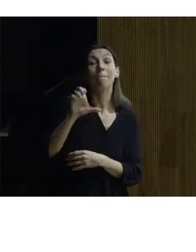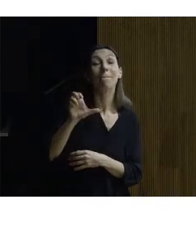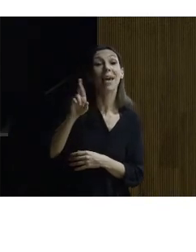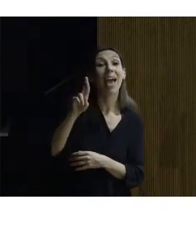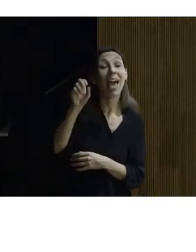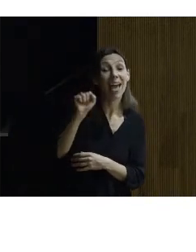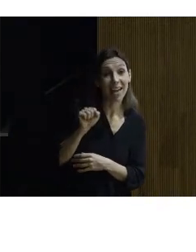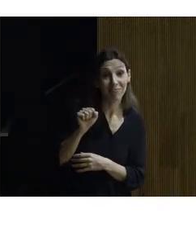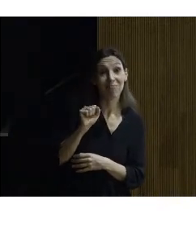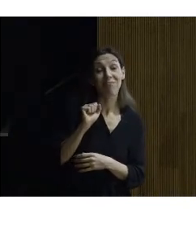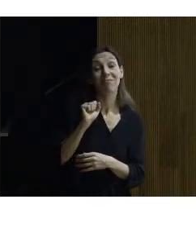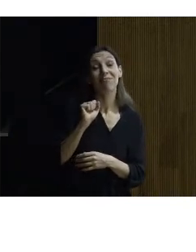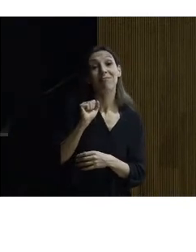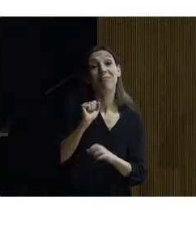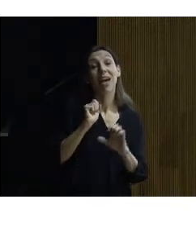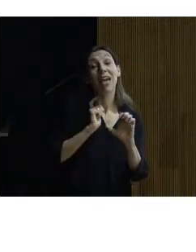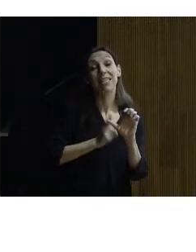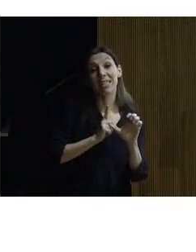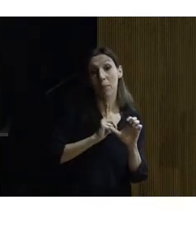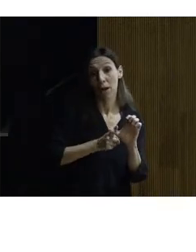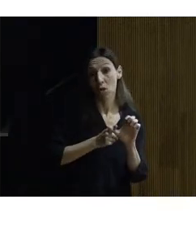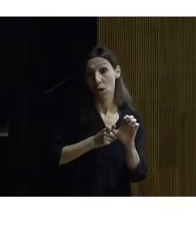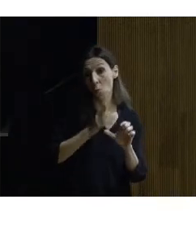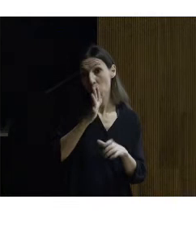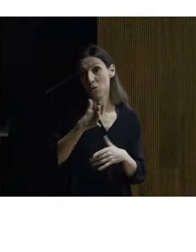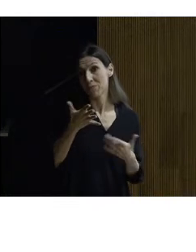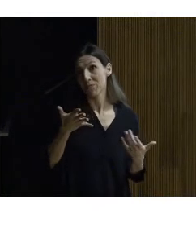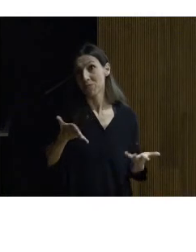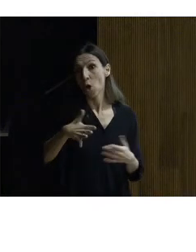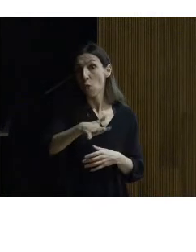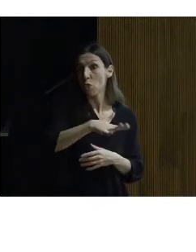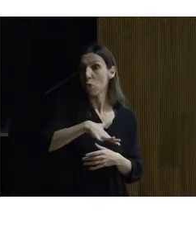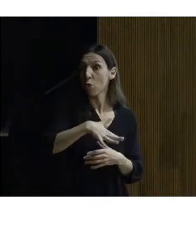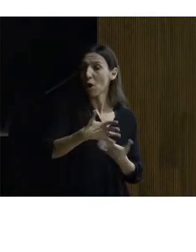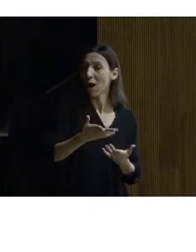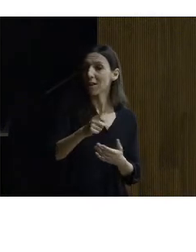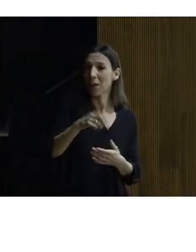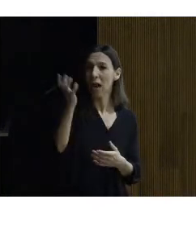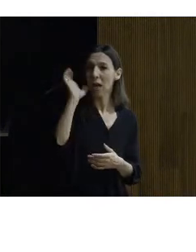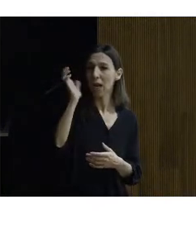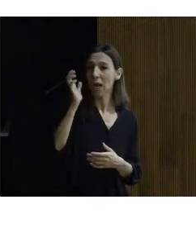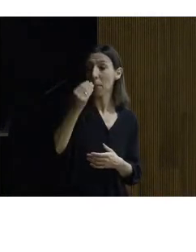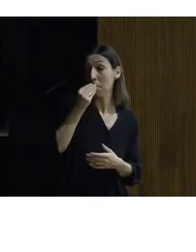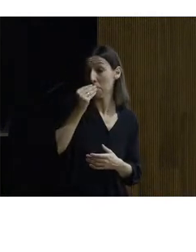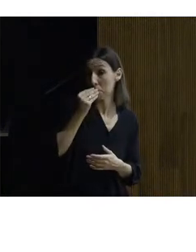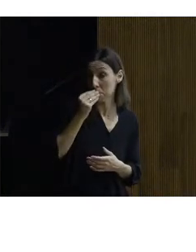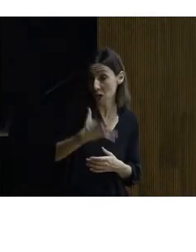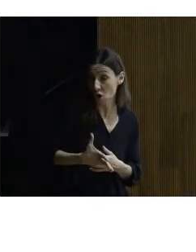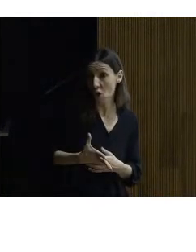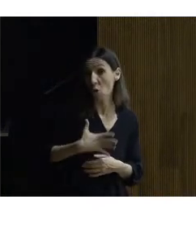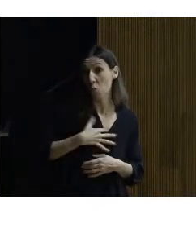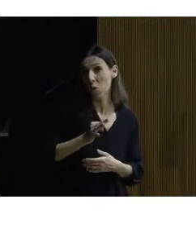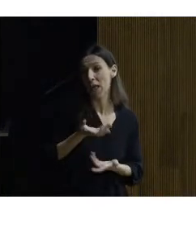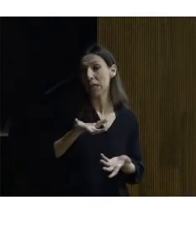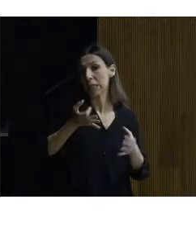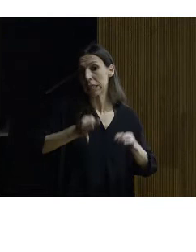por por un destino en una zona templada también probablemente más seguro